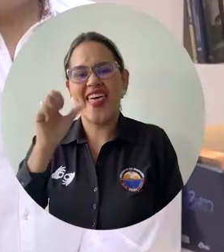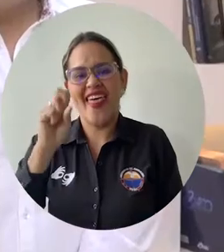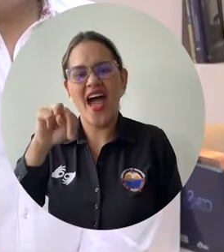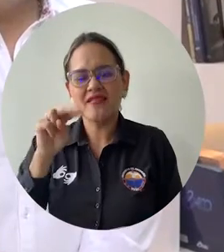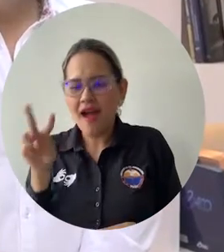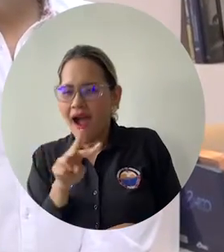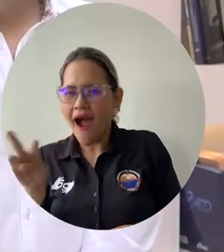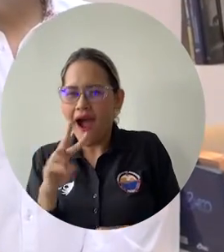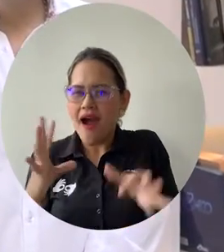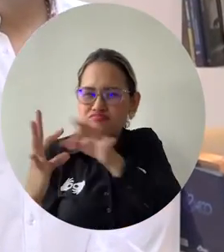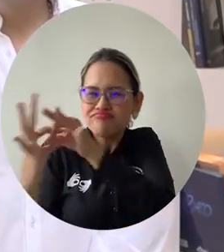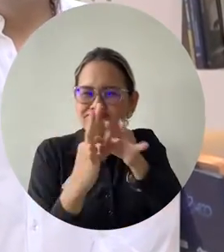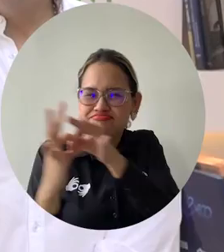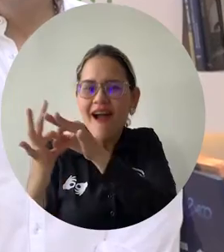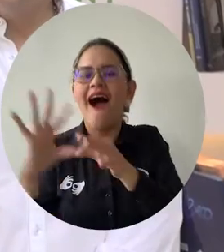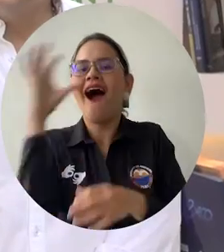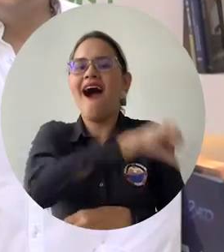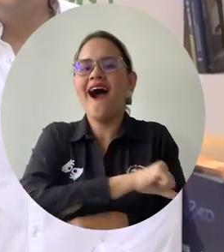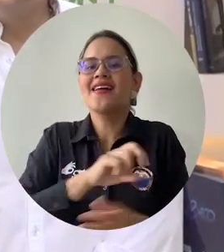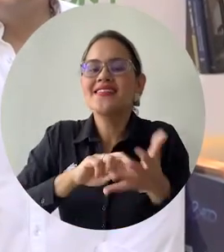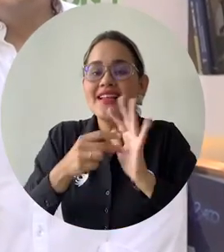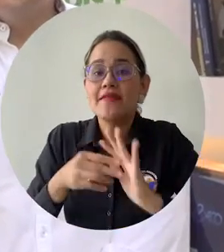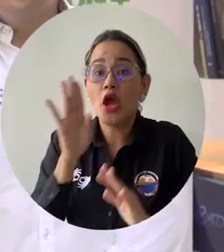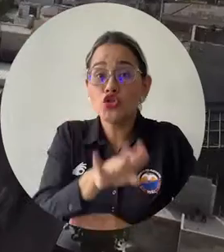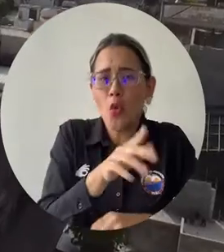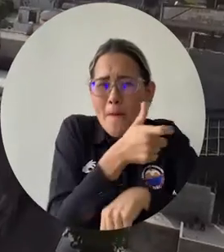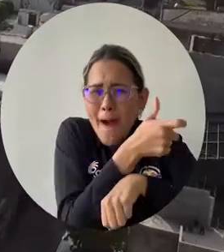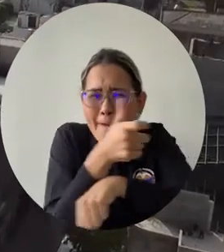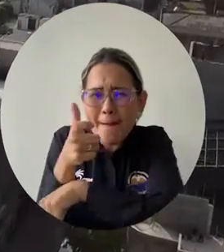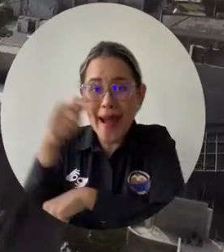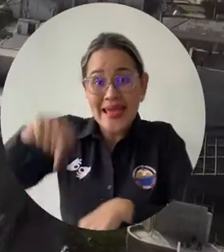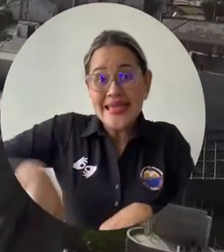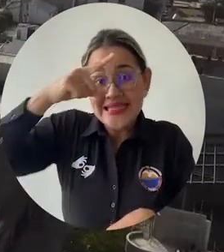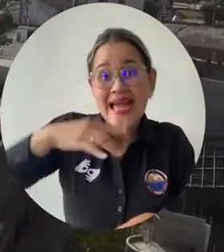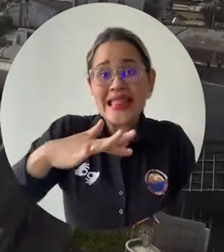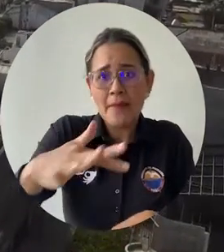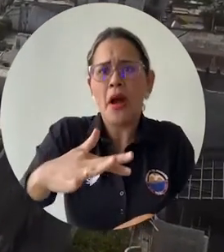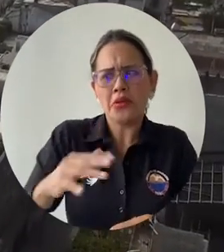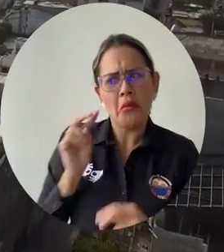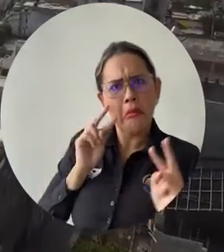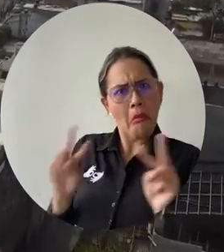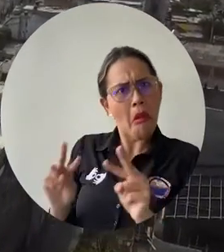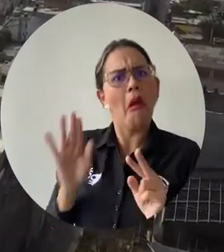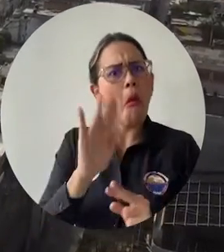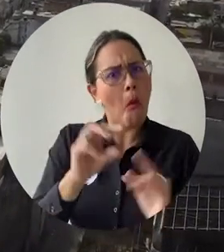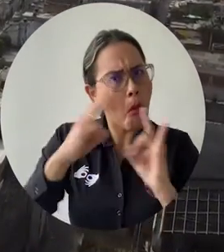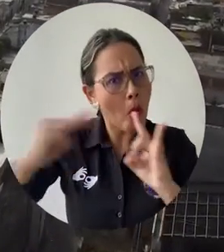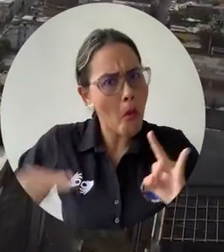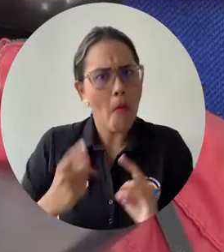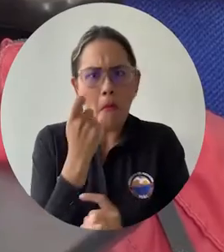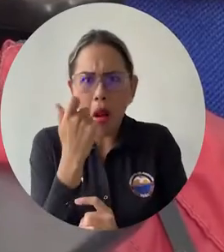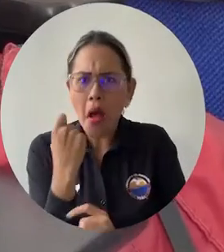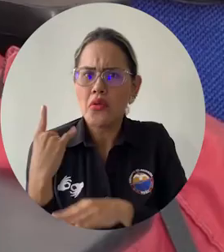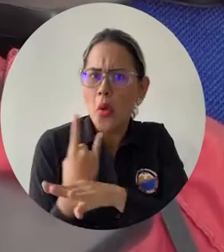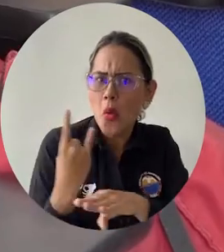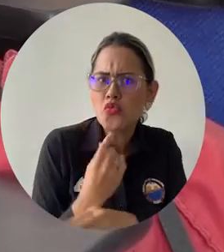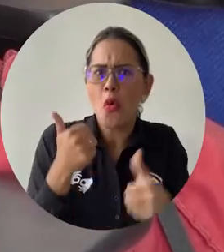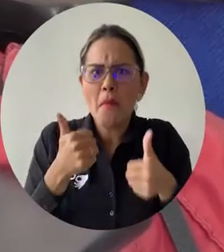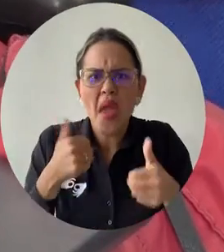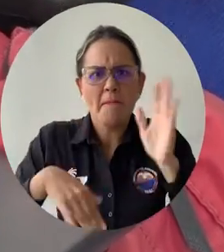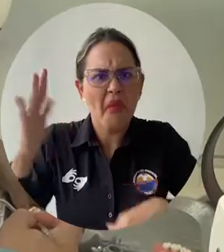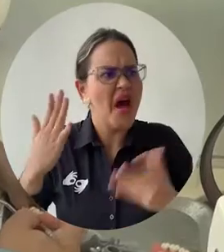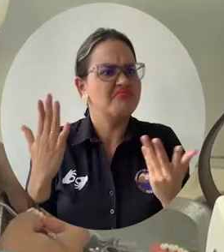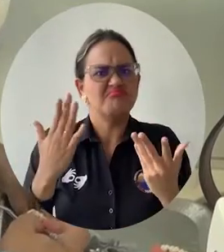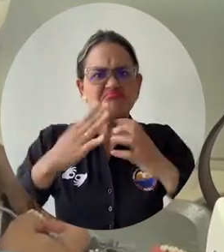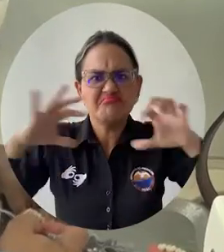ratifica que la Contraloría Distrital de Santa Marta ve con buenos ojos el compromiso de Unimagdalena con el territorio, percibido en el desarrollo de iniciativas